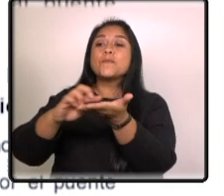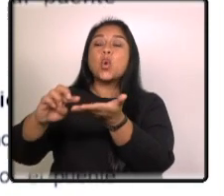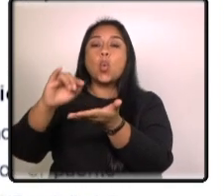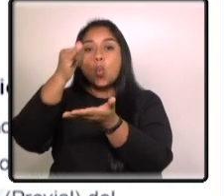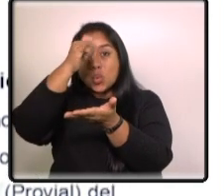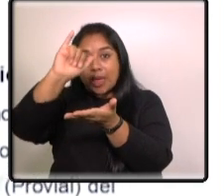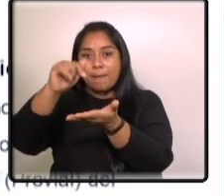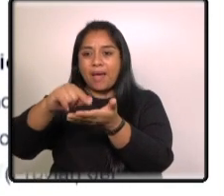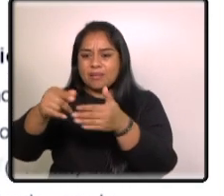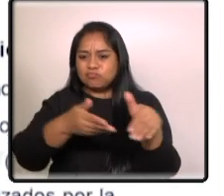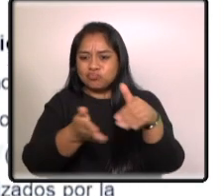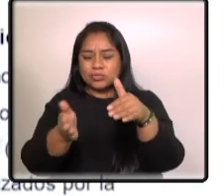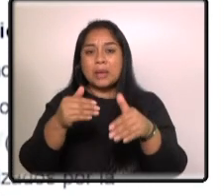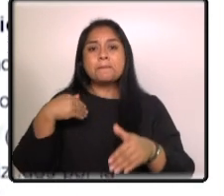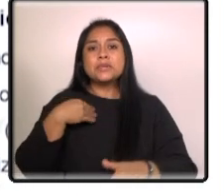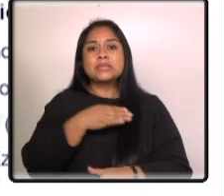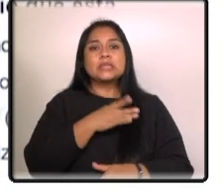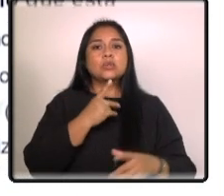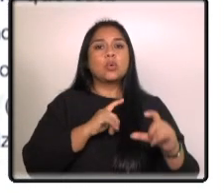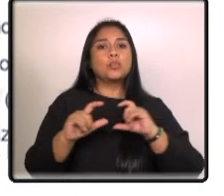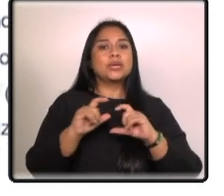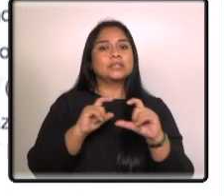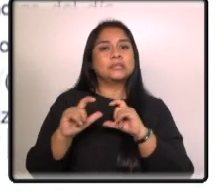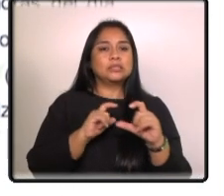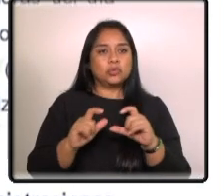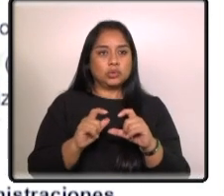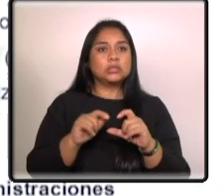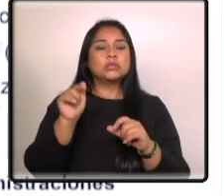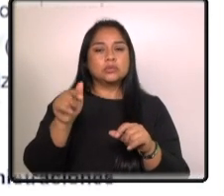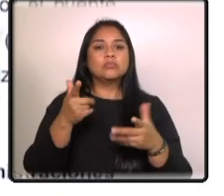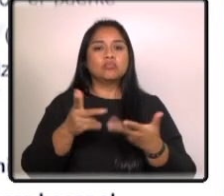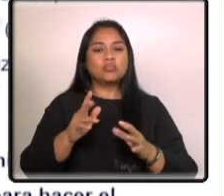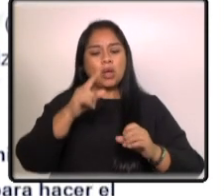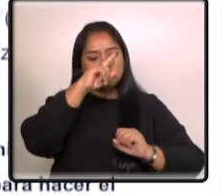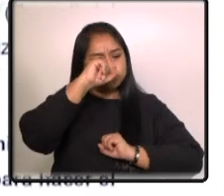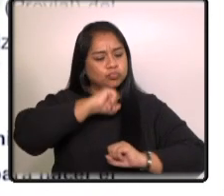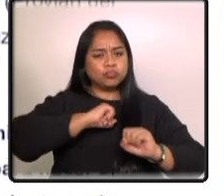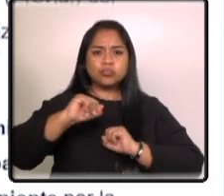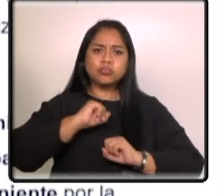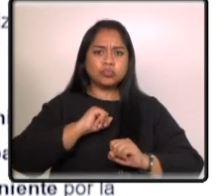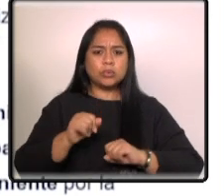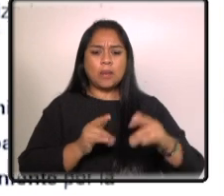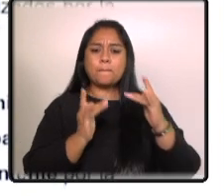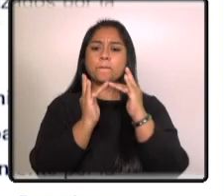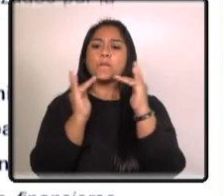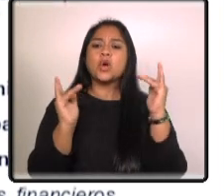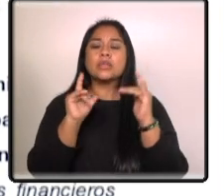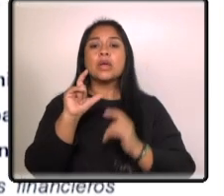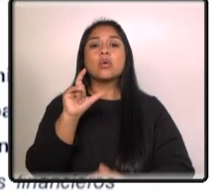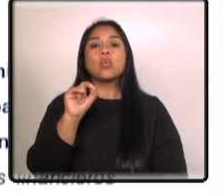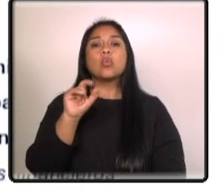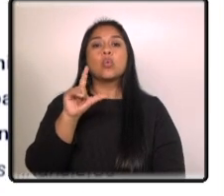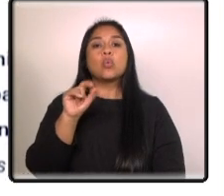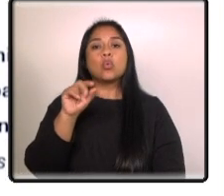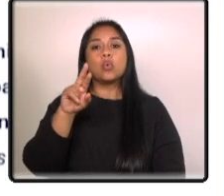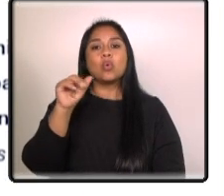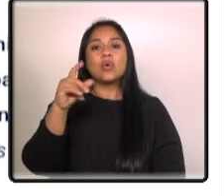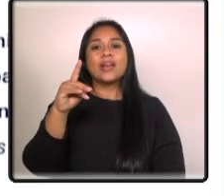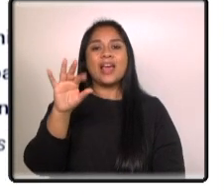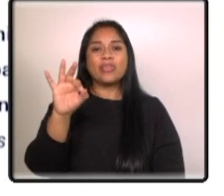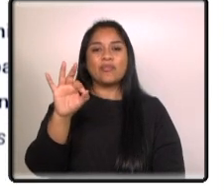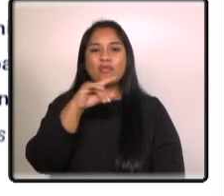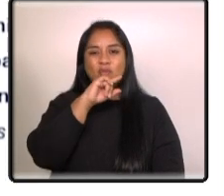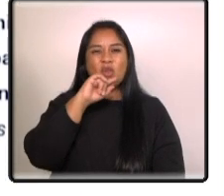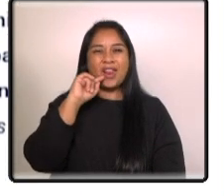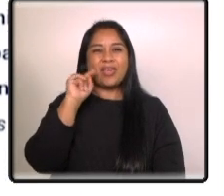el ministerio de comunicaciones infraestructura y vivienda se mantuvo trabajando en el puente colorado este derrumbe se dio por